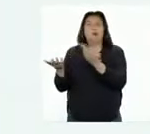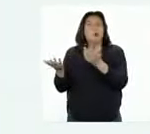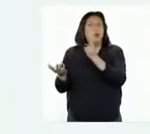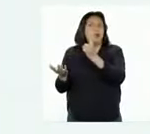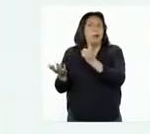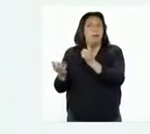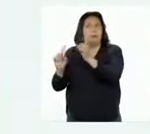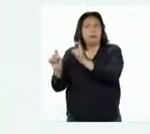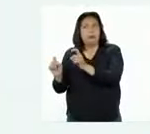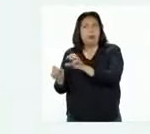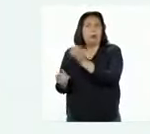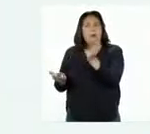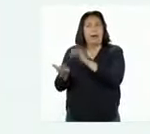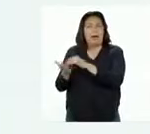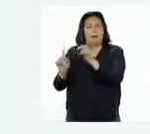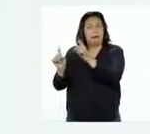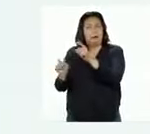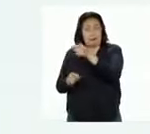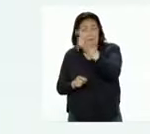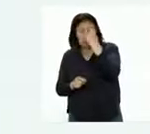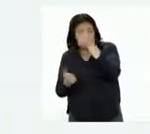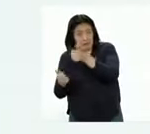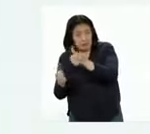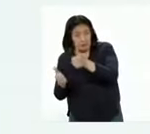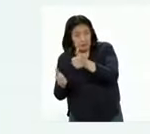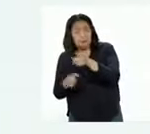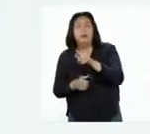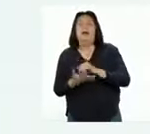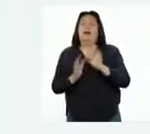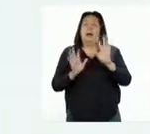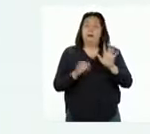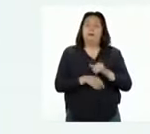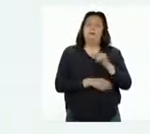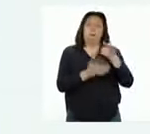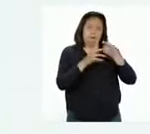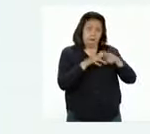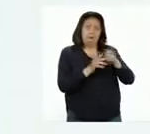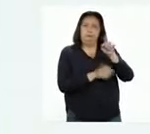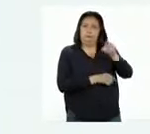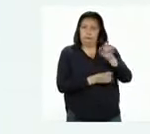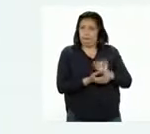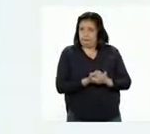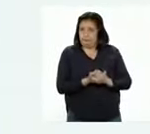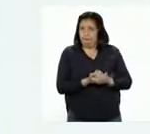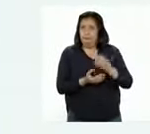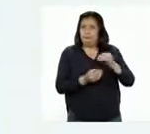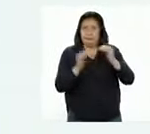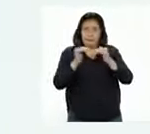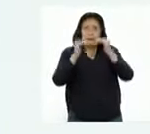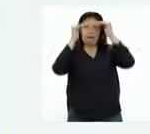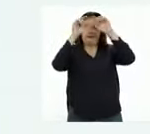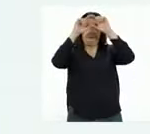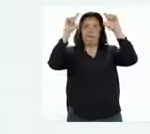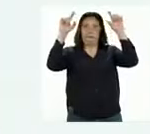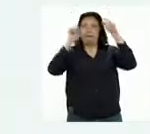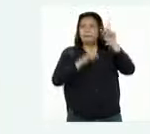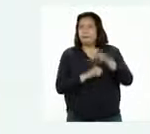o más preguntas. ¿Les parece? A ver, empecemos por la parte superior.